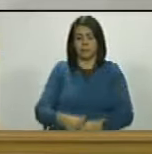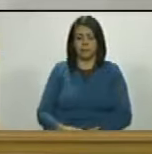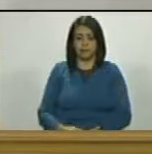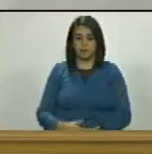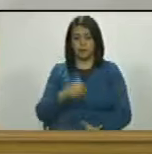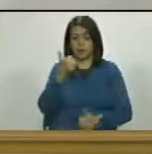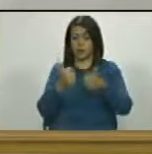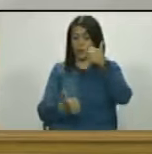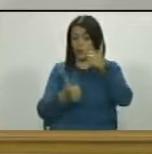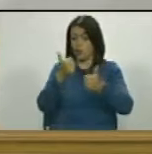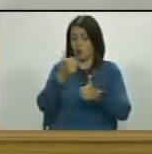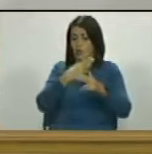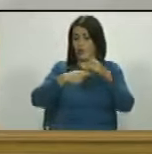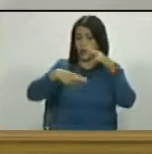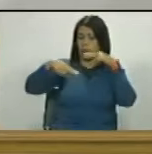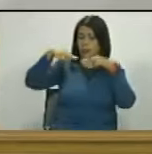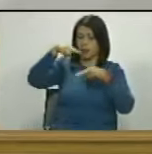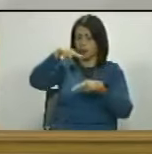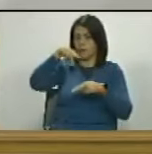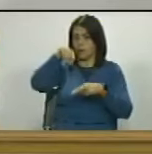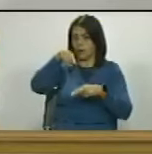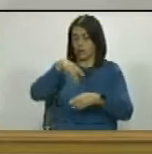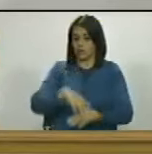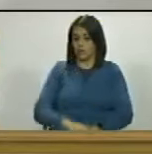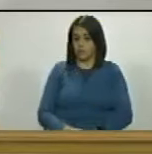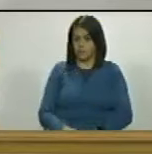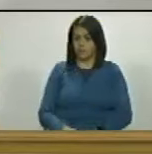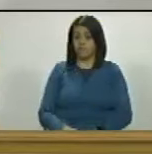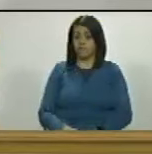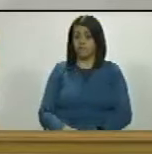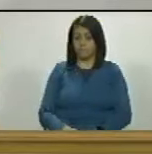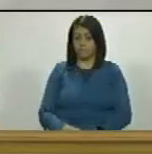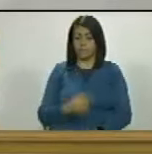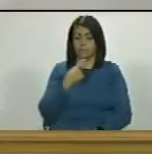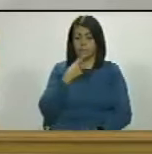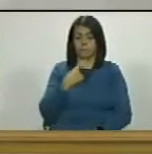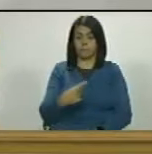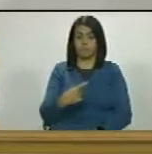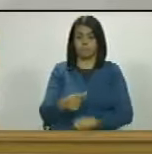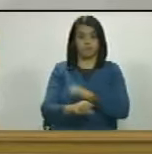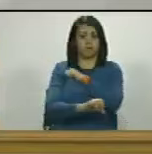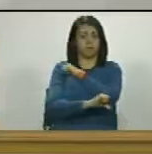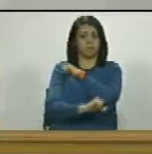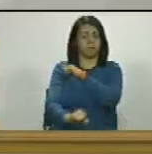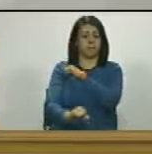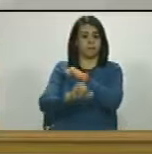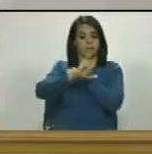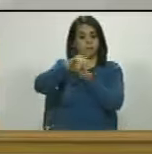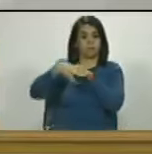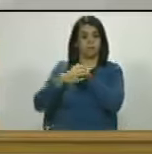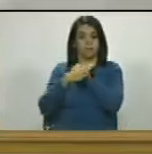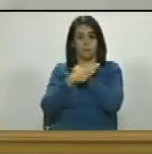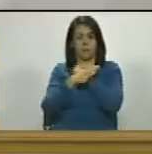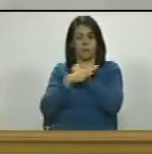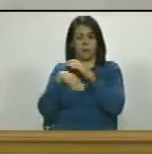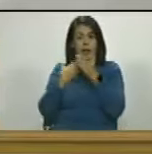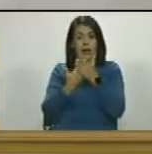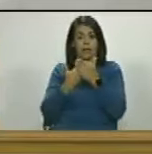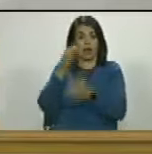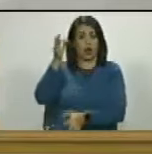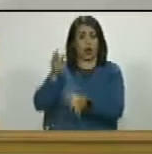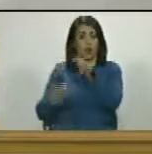¿cuál es el nivel delictual de Juan Guaidó que hasta la